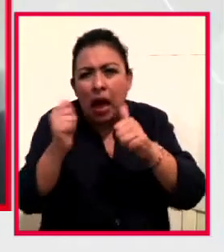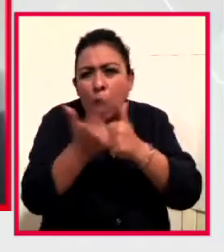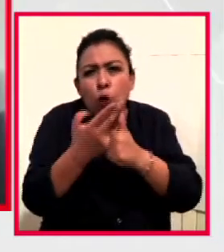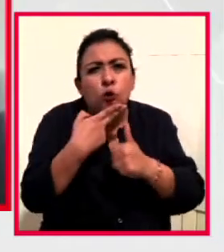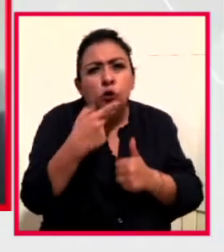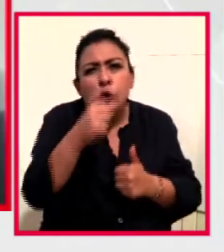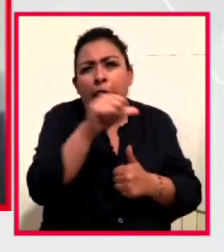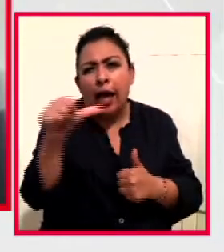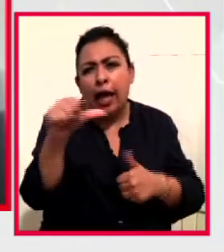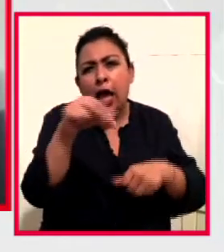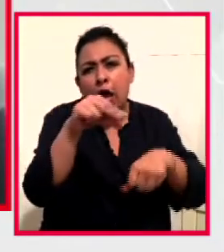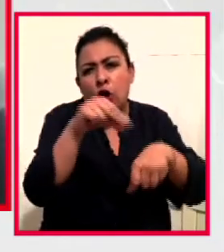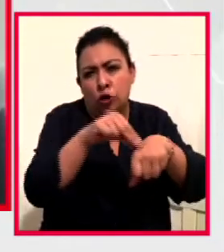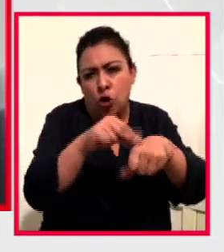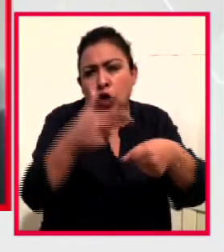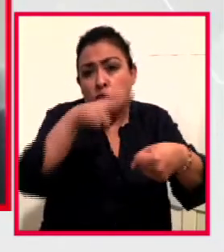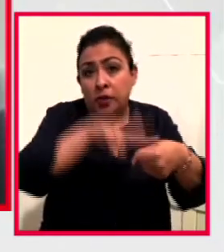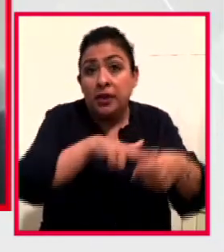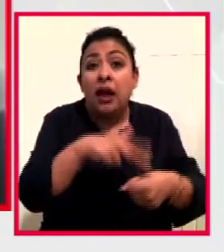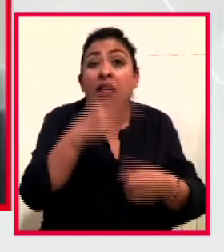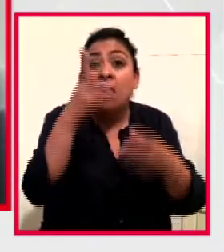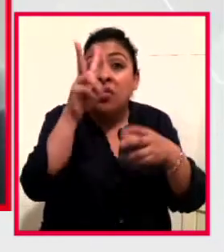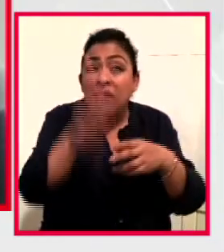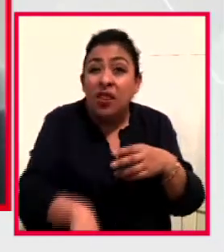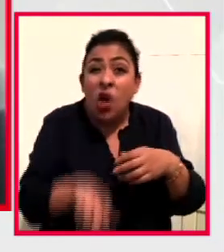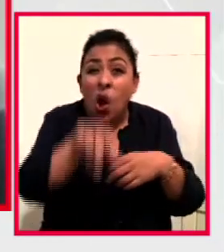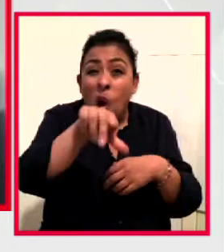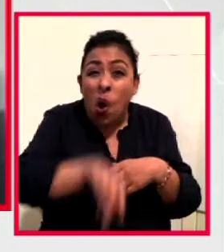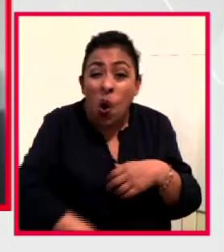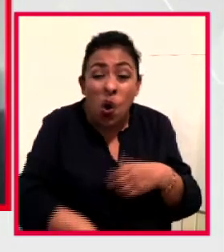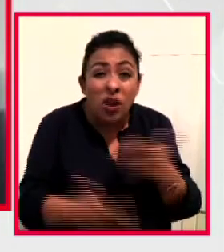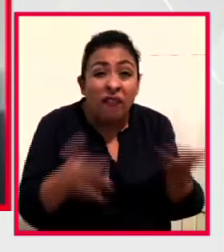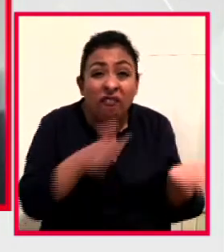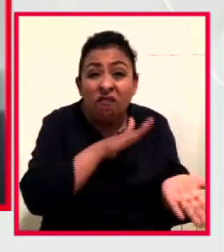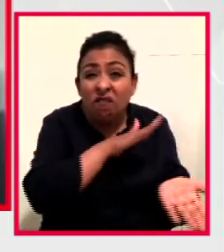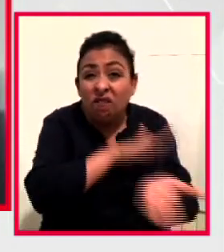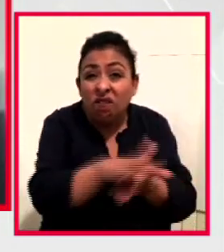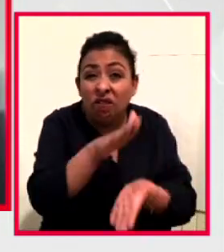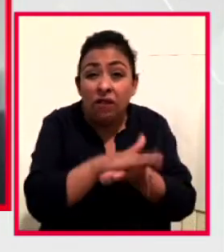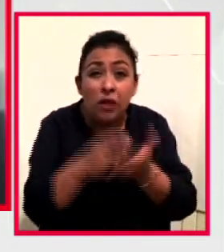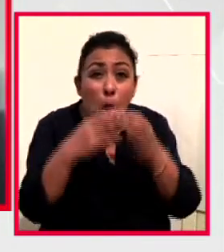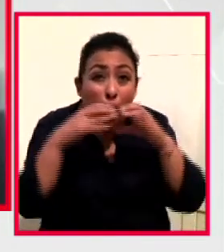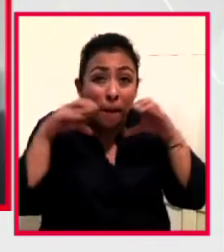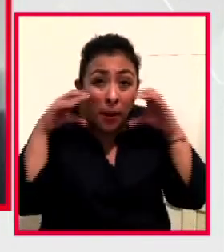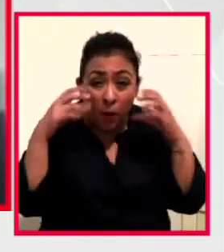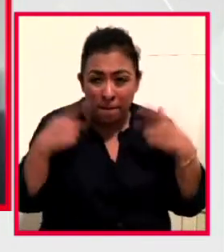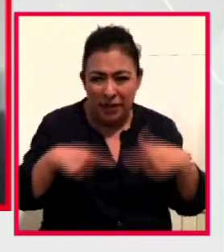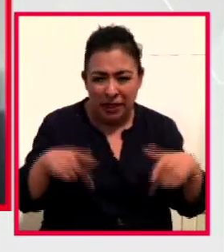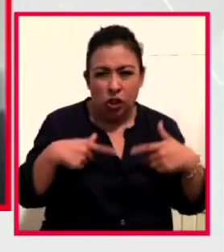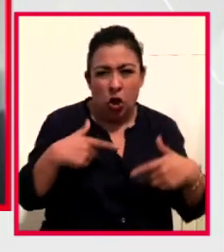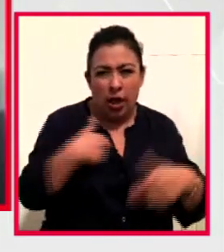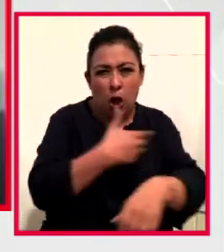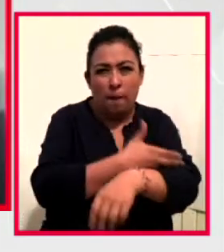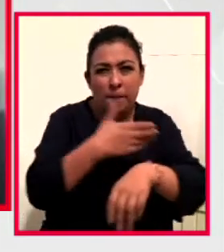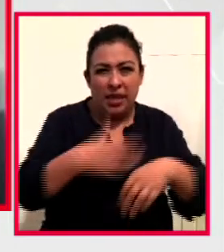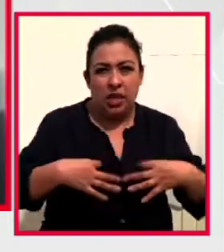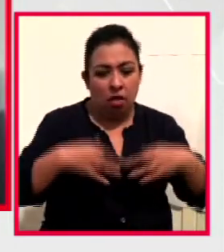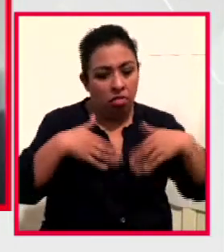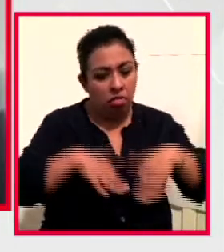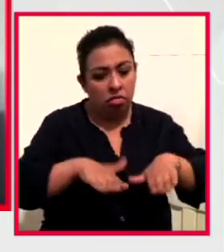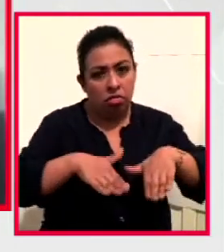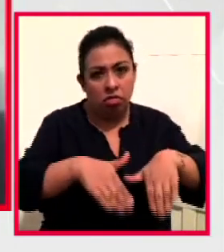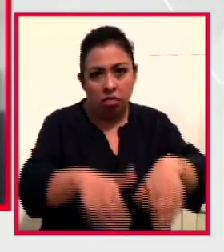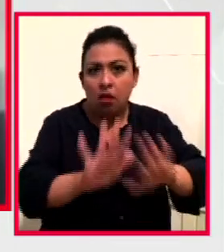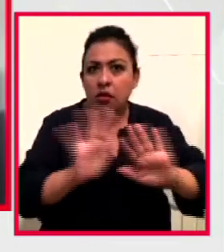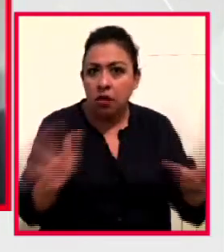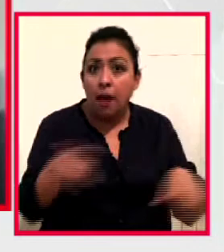Hay una falta de cubrebocas. Nuestros compañeros y compañeras de los talleres de vestuario ya están fabricando cubrebocas. Ellos